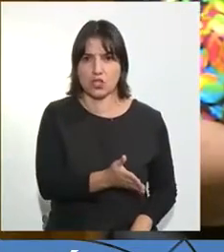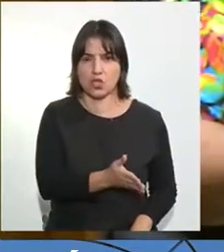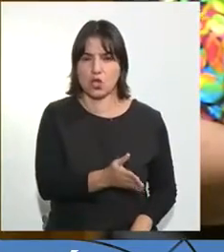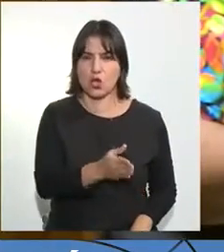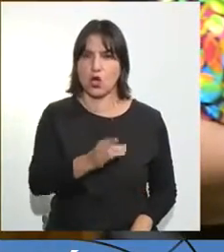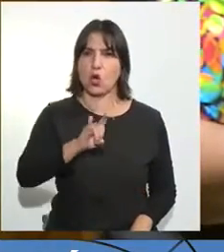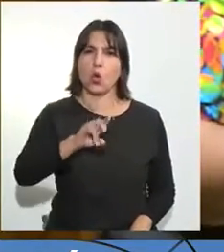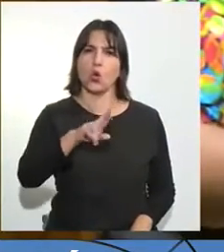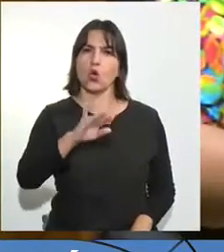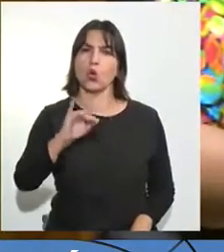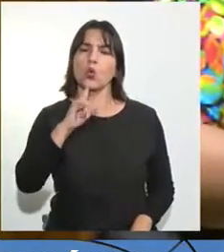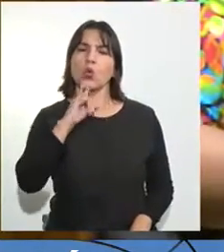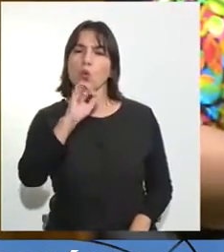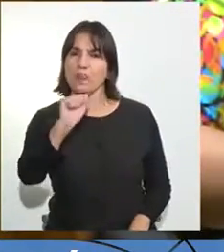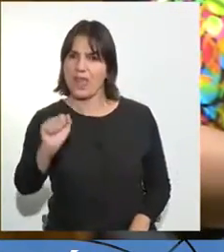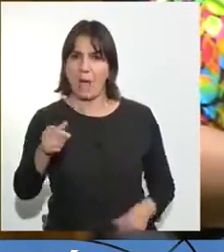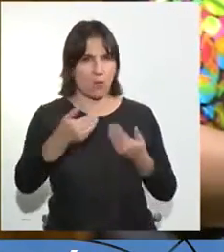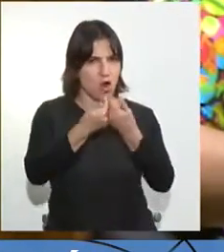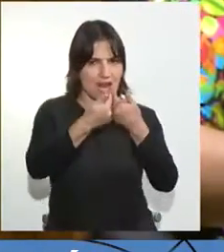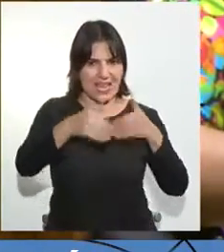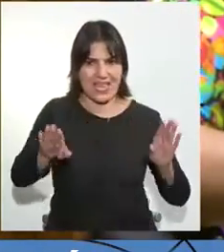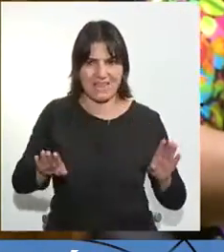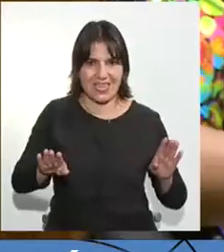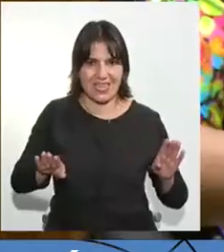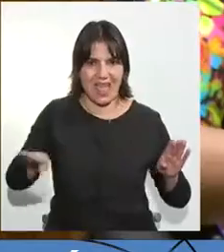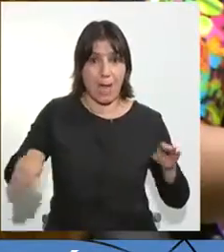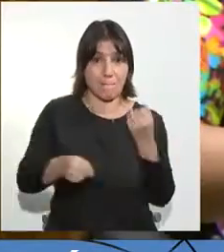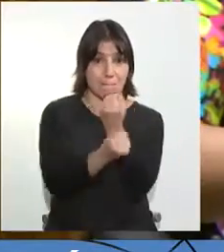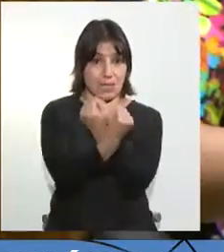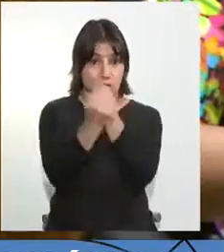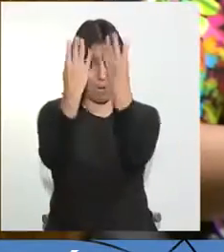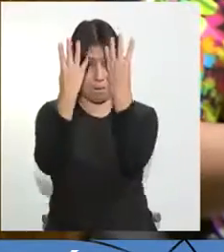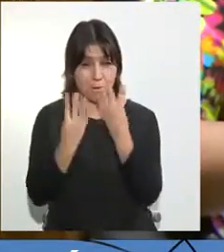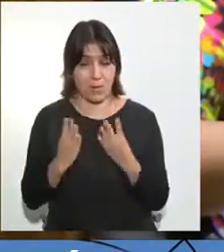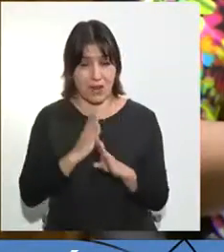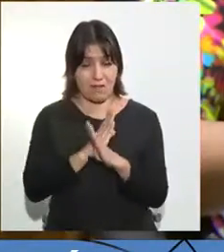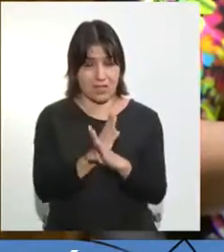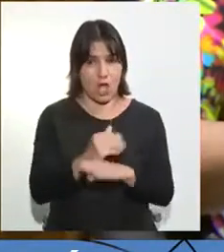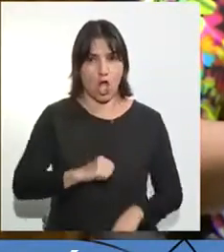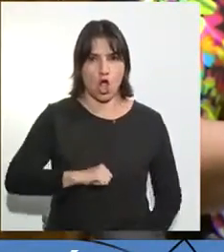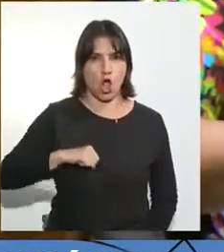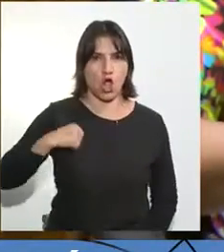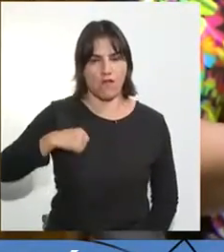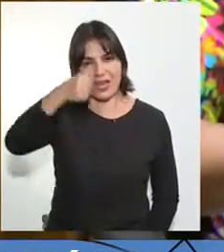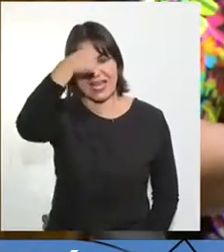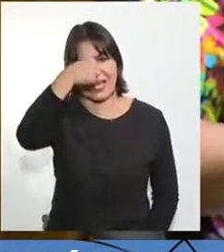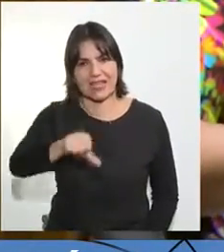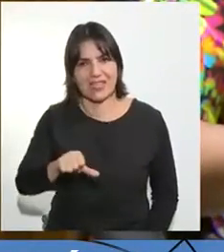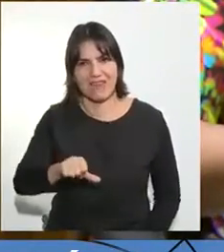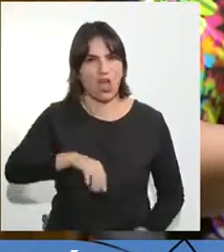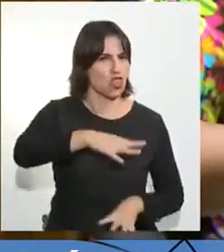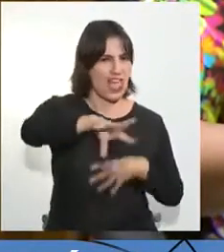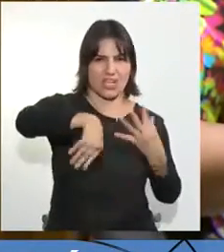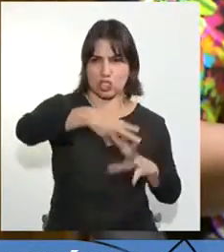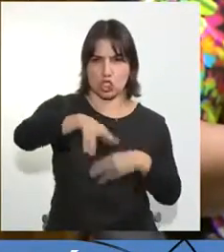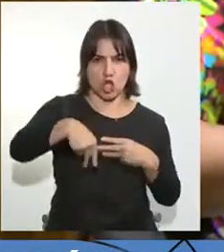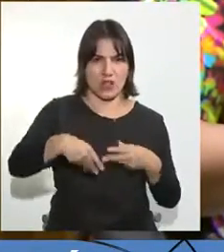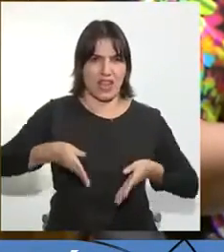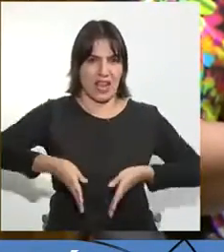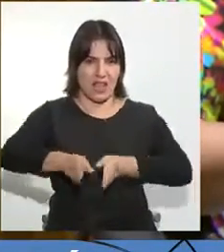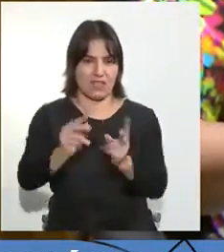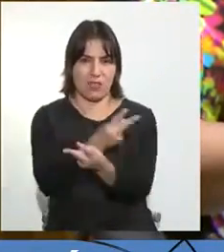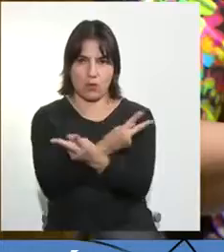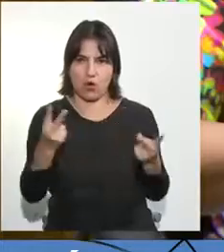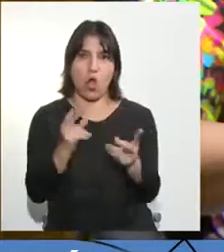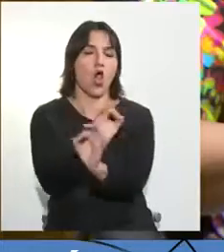por liberar de la visión preventiva, devolver a sus hogares a jóvenes condenados por desorden en la vida pública que nunca van a pagar